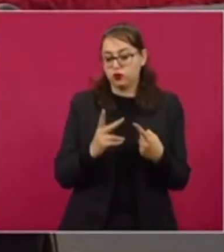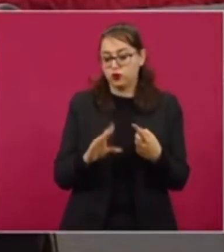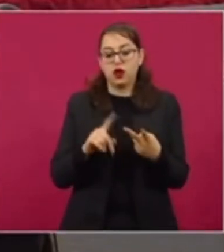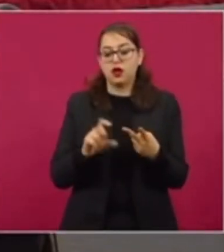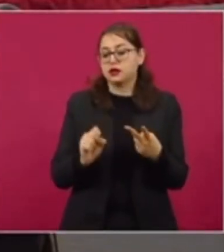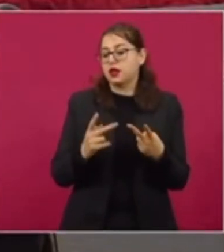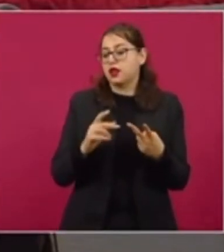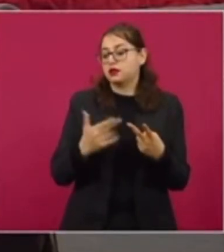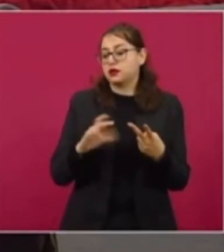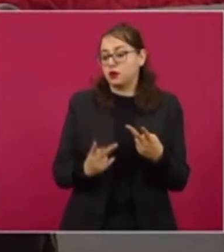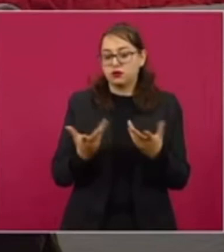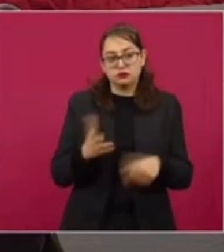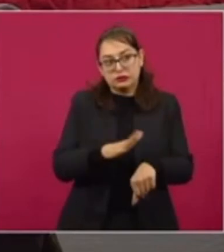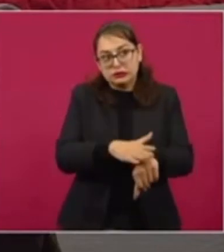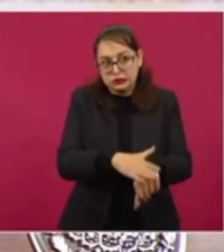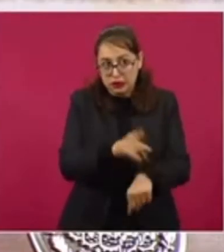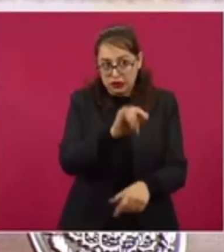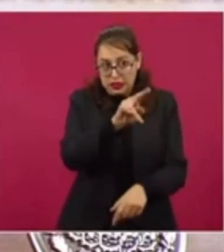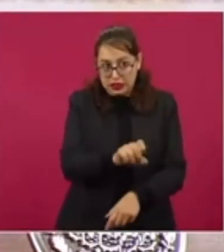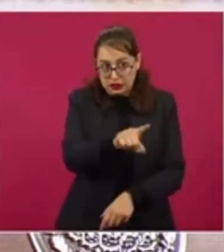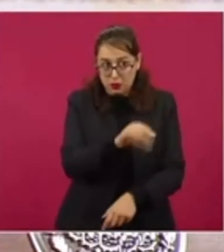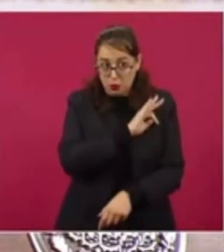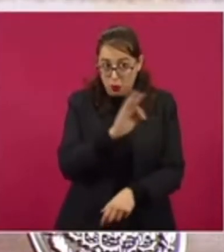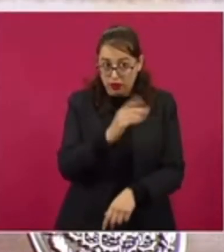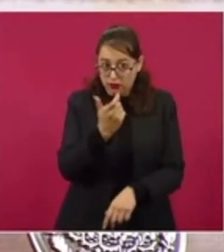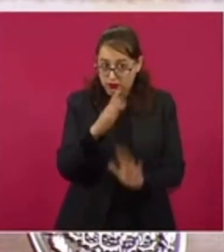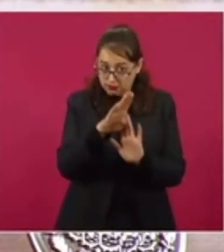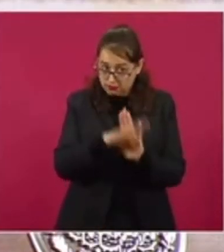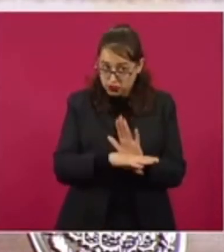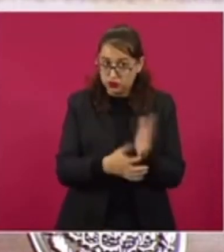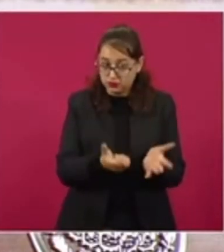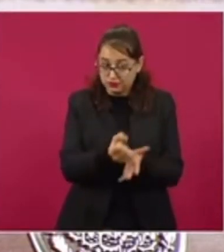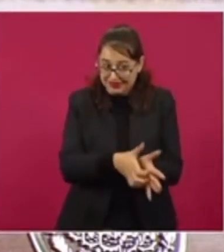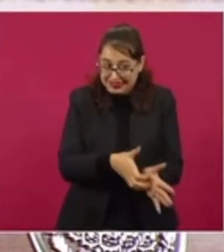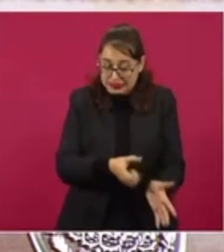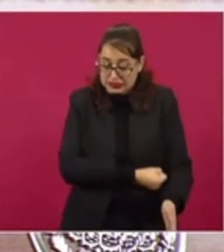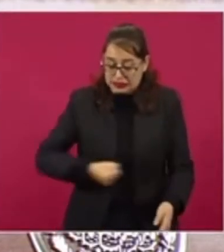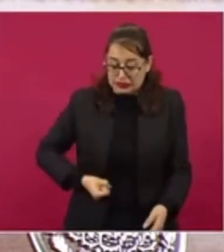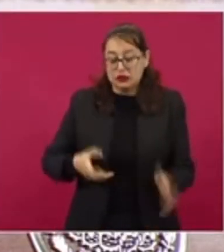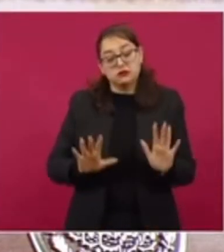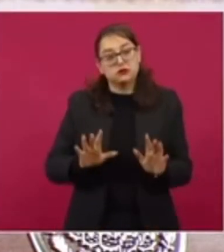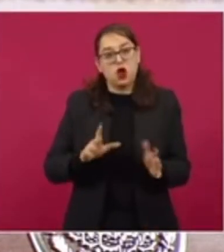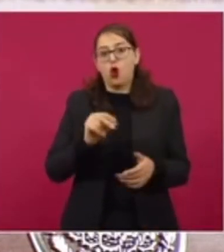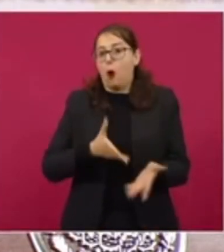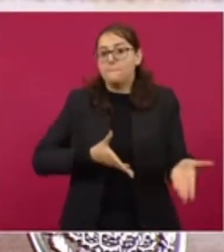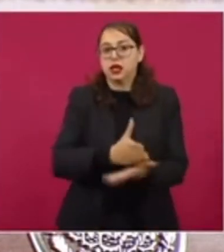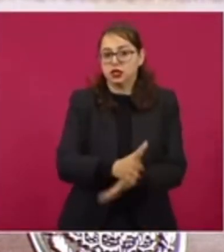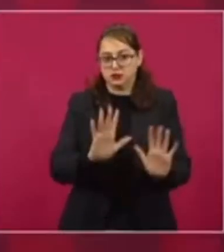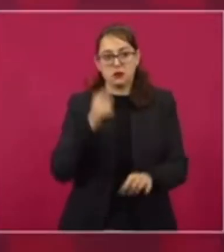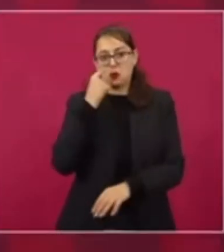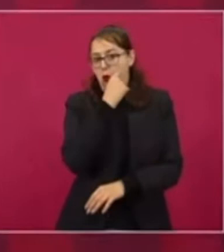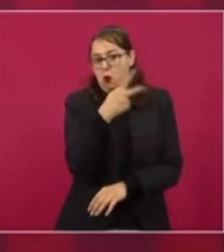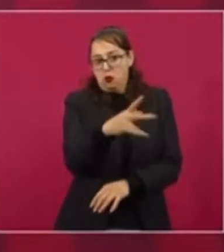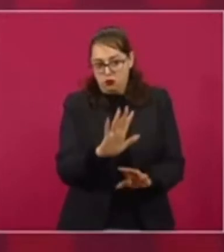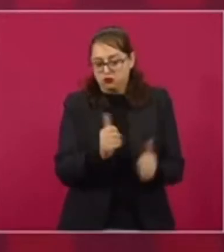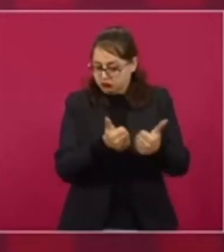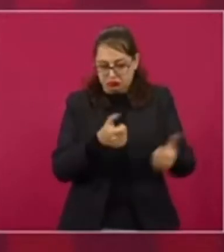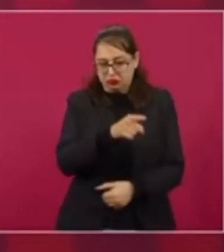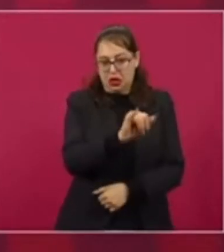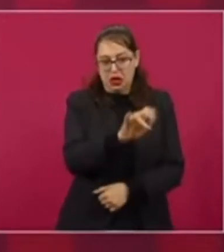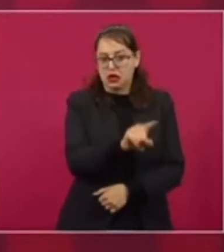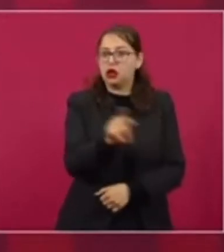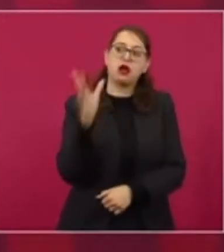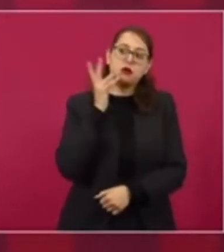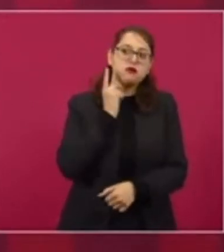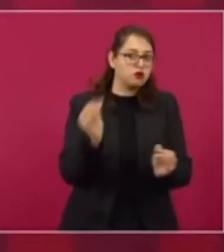ejercicio de ahorros que presentamos de manera respetuosa, porque el INE es un órgano autónomo que presenta directamente su presupuesto a la Cámara. Y la Cámara, en su facultad única, lo aprueba,